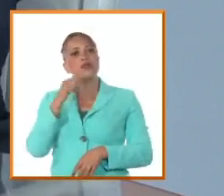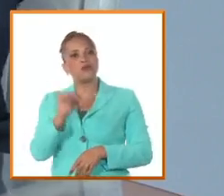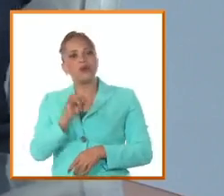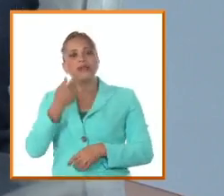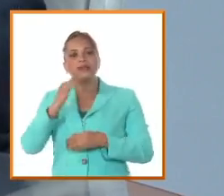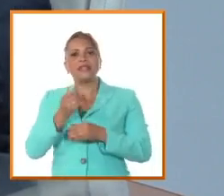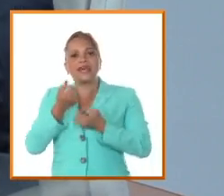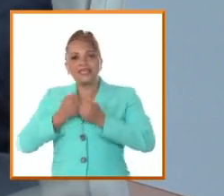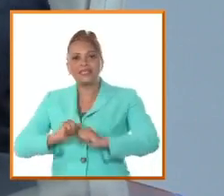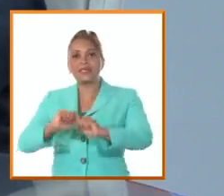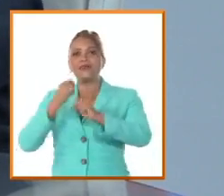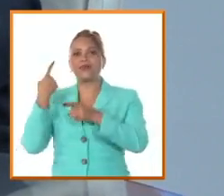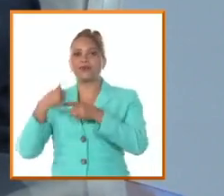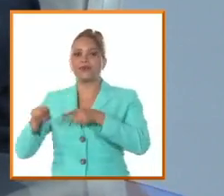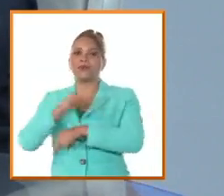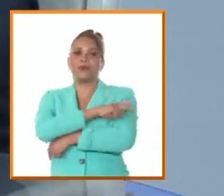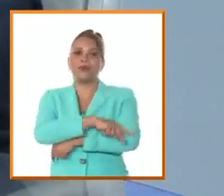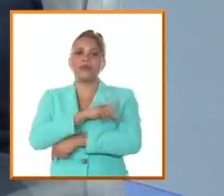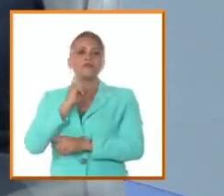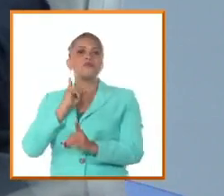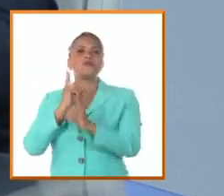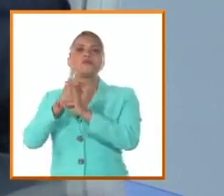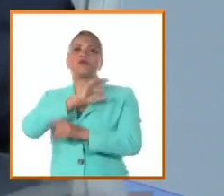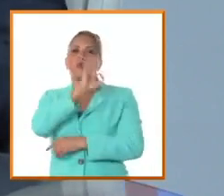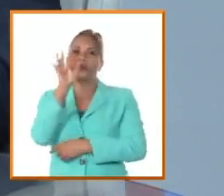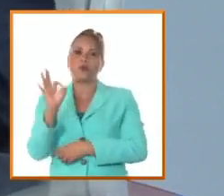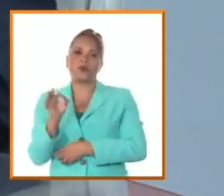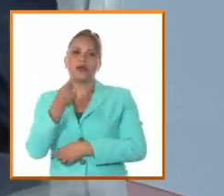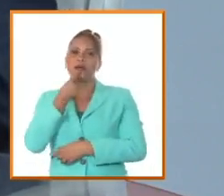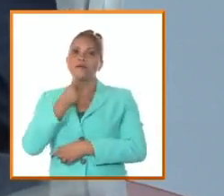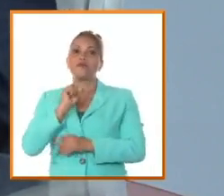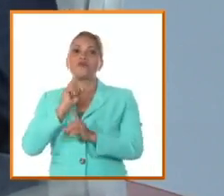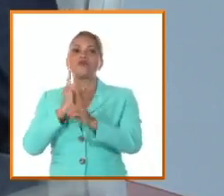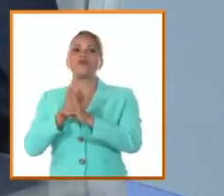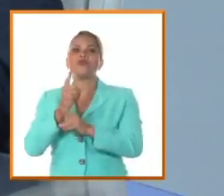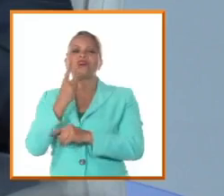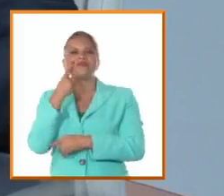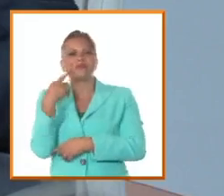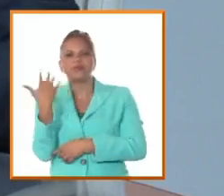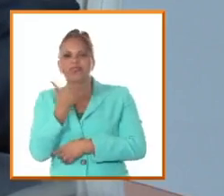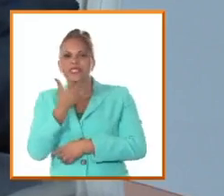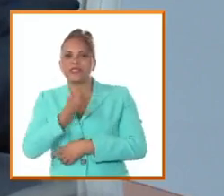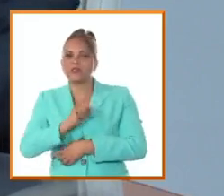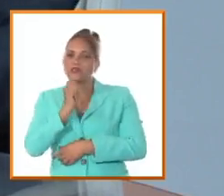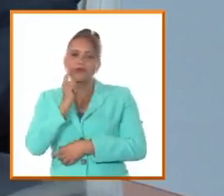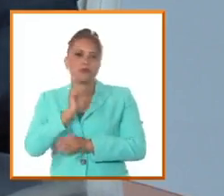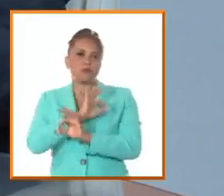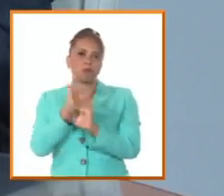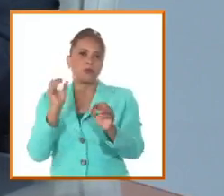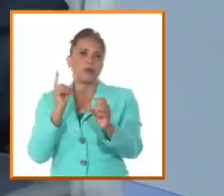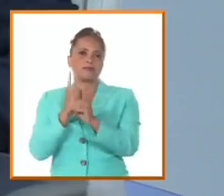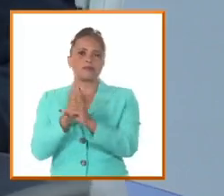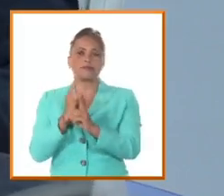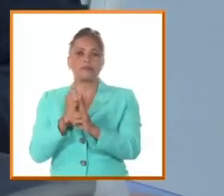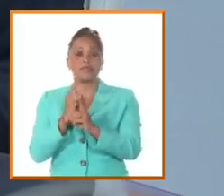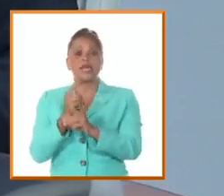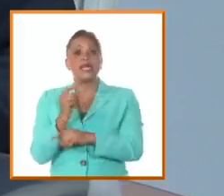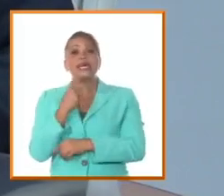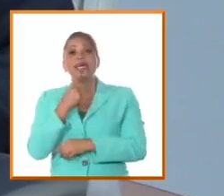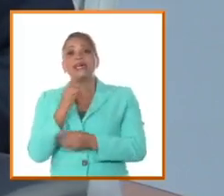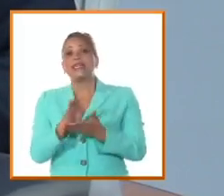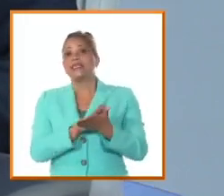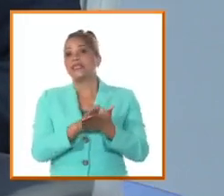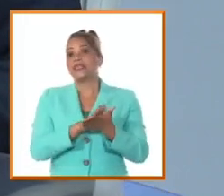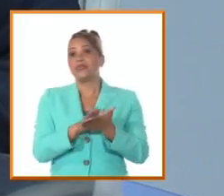fuera de Cuba y no los conoció el hijo de Herminia escribe la primera biografía de Agramonte y le dice y dice que ninguno de los